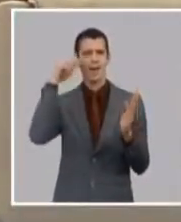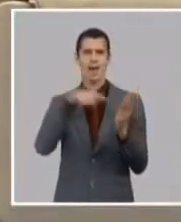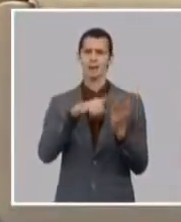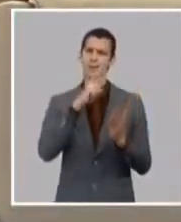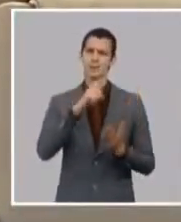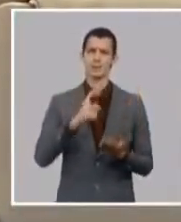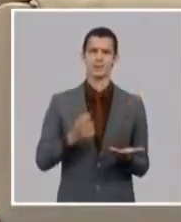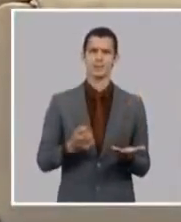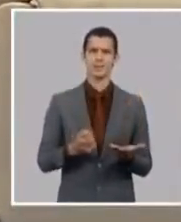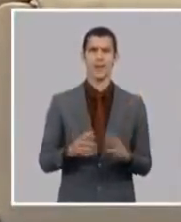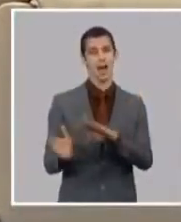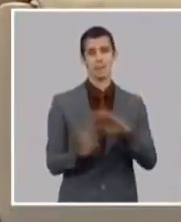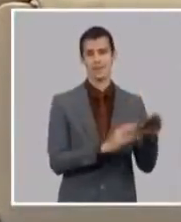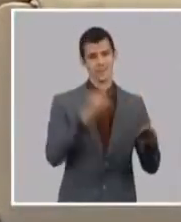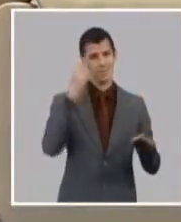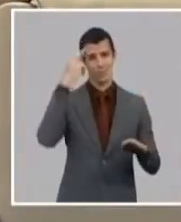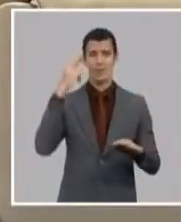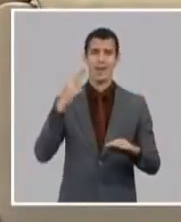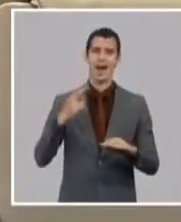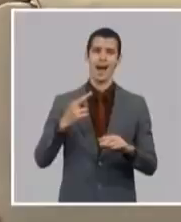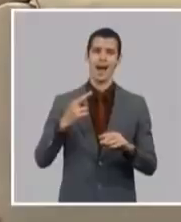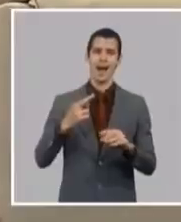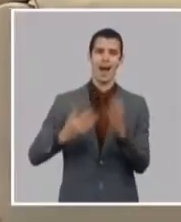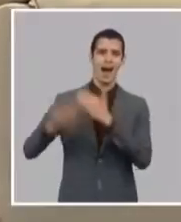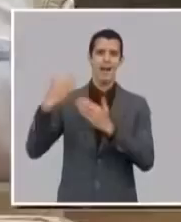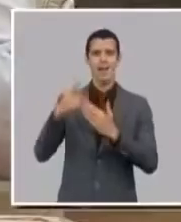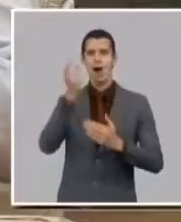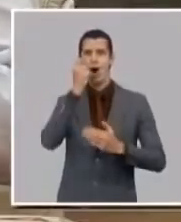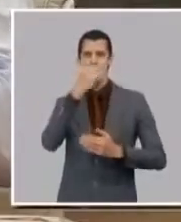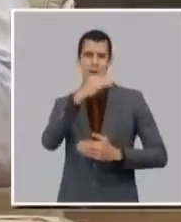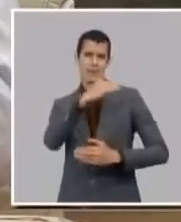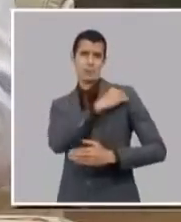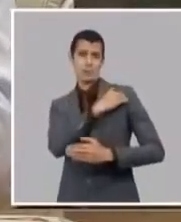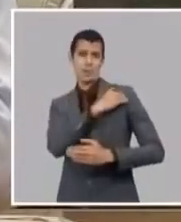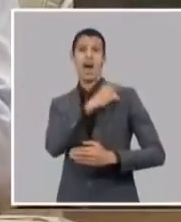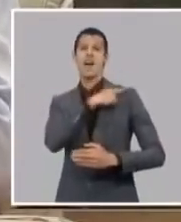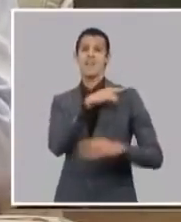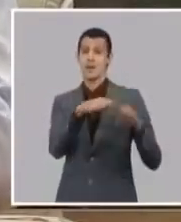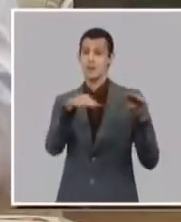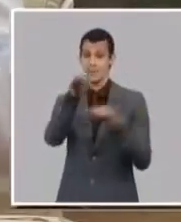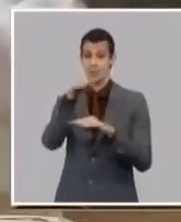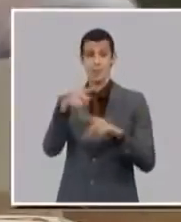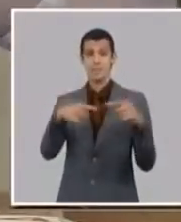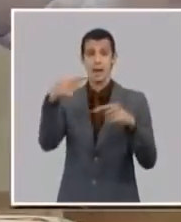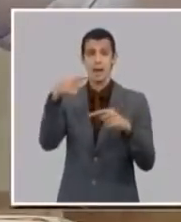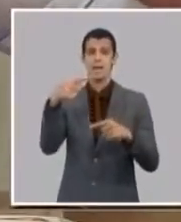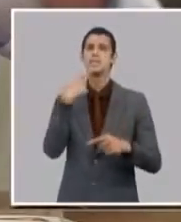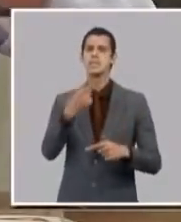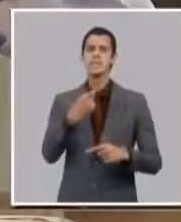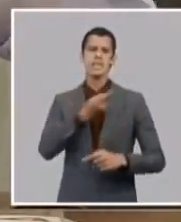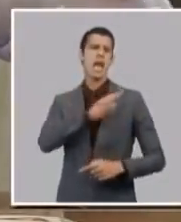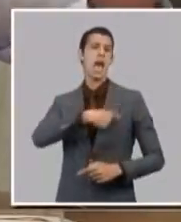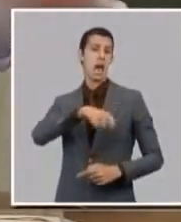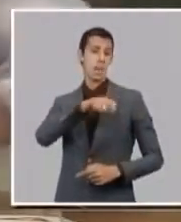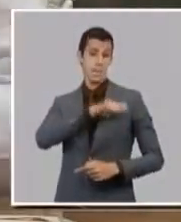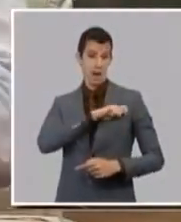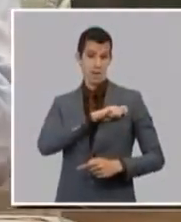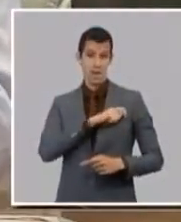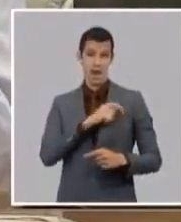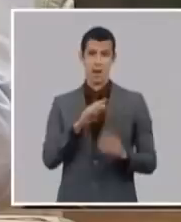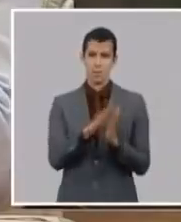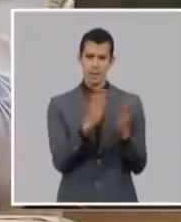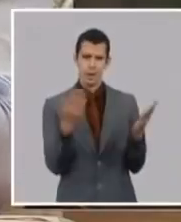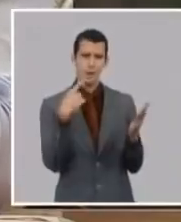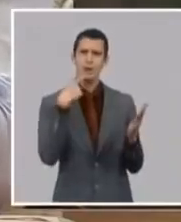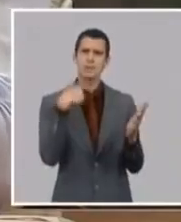quien ha lanzado ese bulo pusieron fotos de movilizaciones de la plaza y el malecón